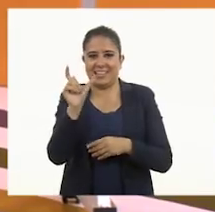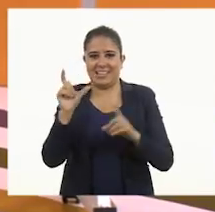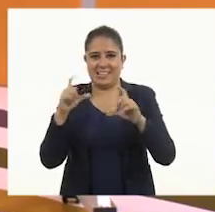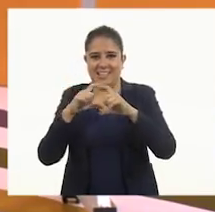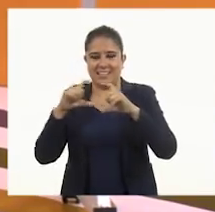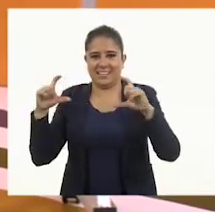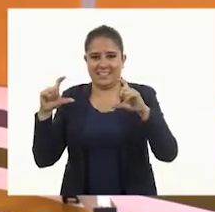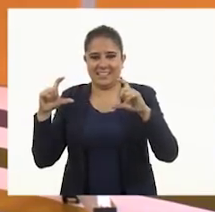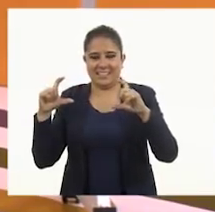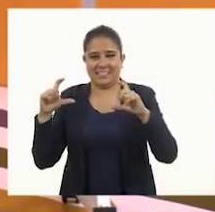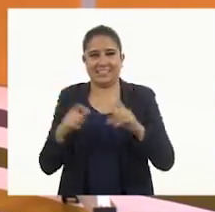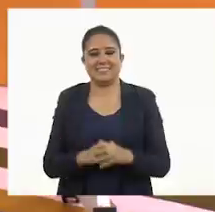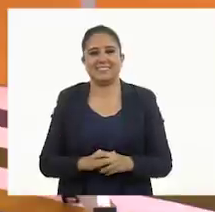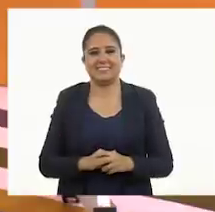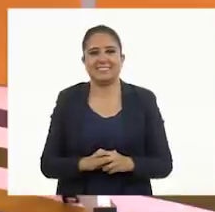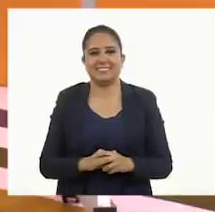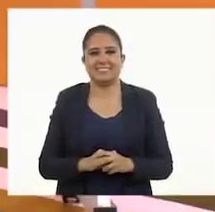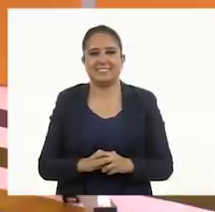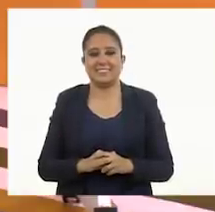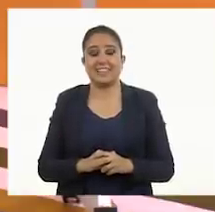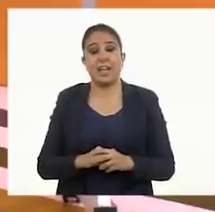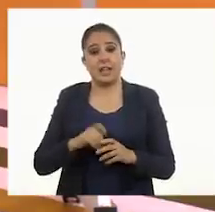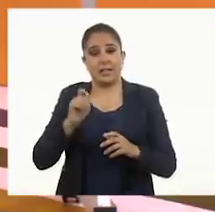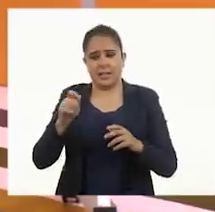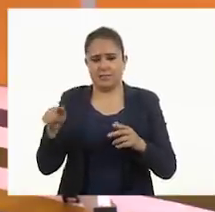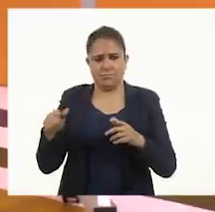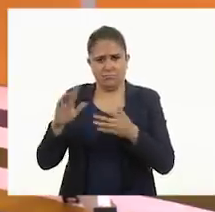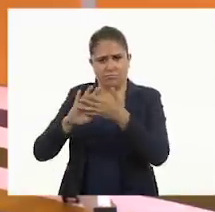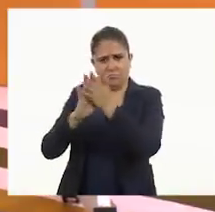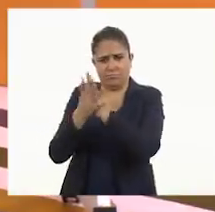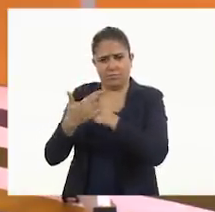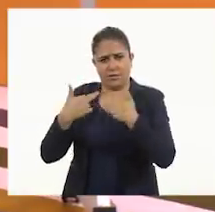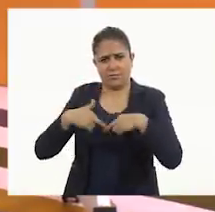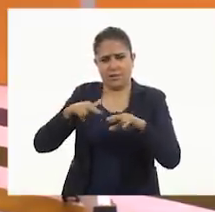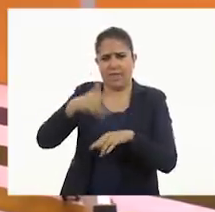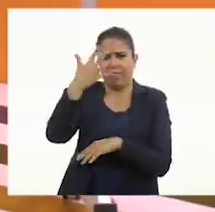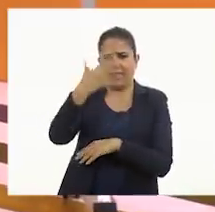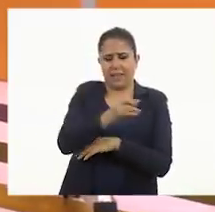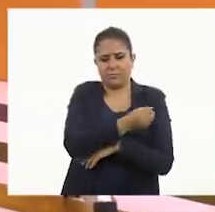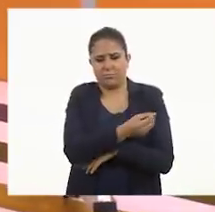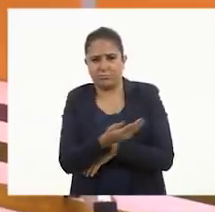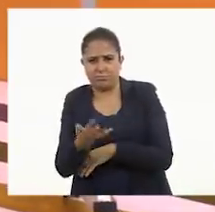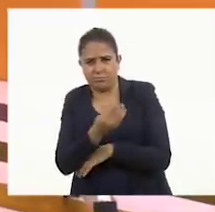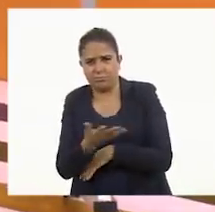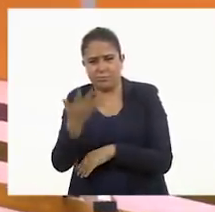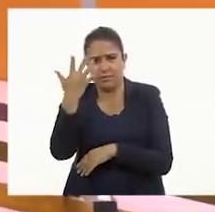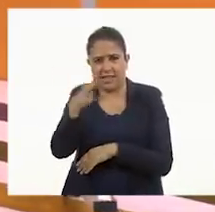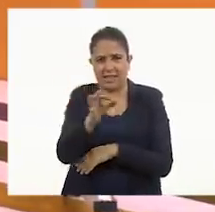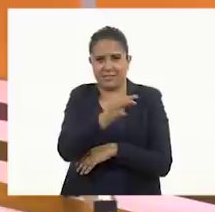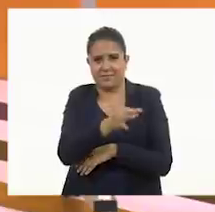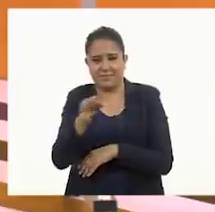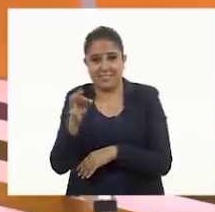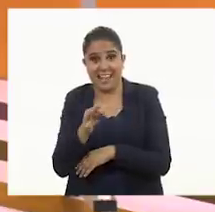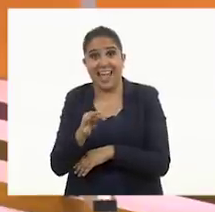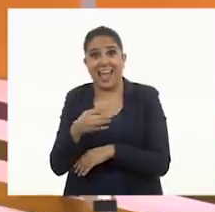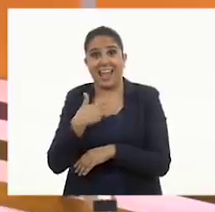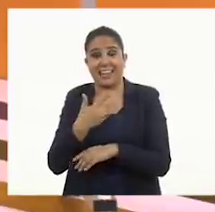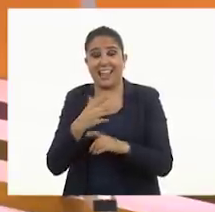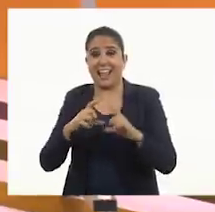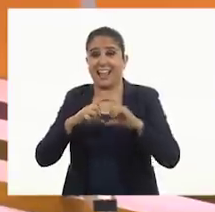tarjeta que representa las diez fichas que yo obtuve. Y ya tengo entonces